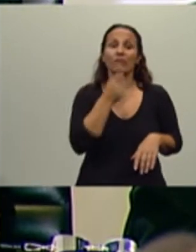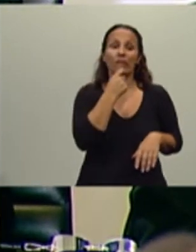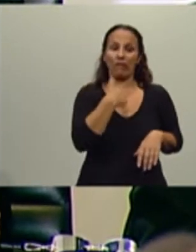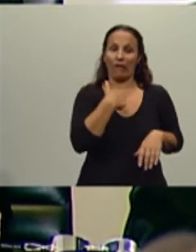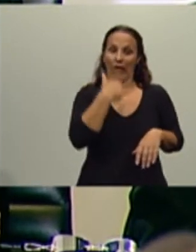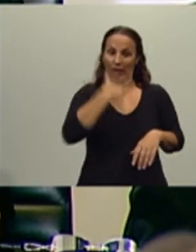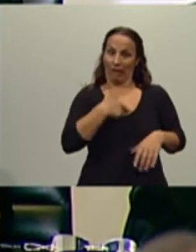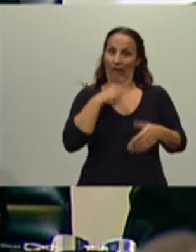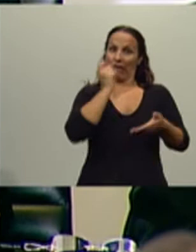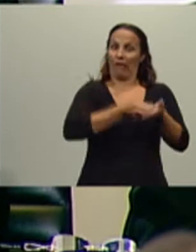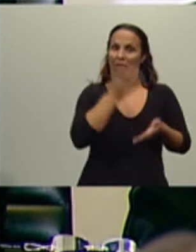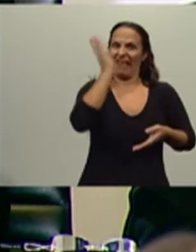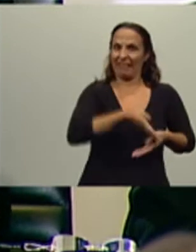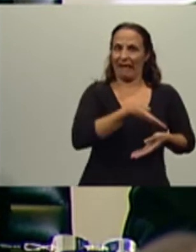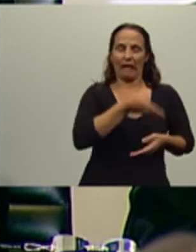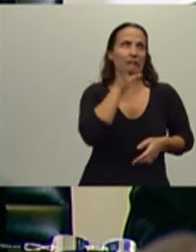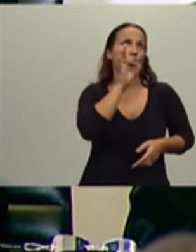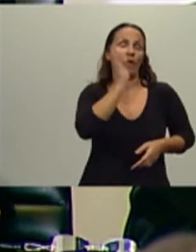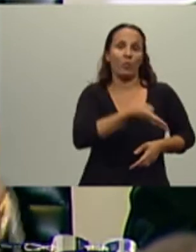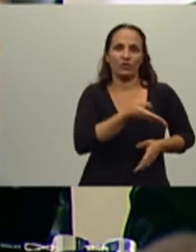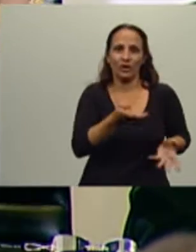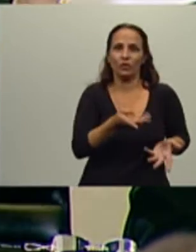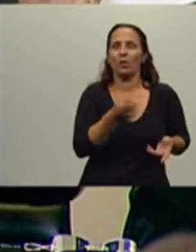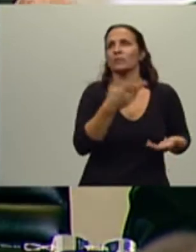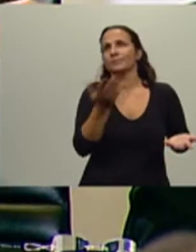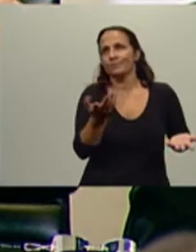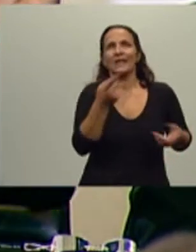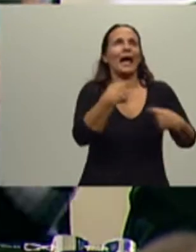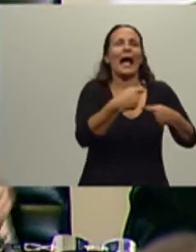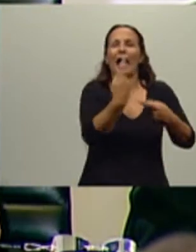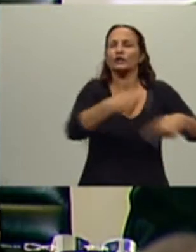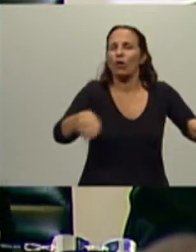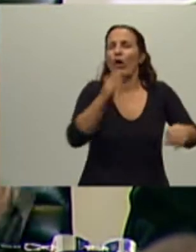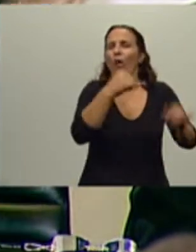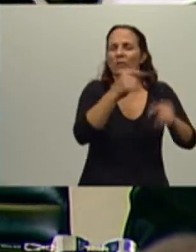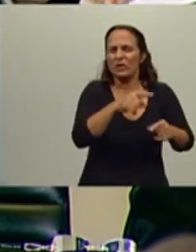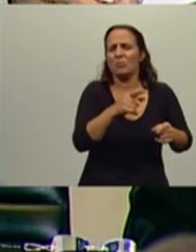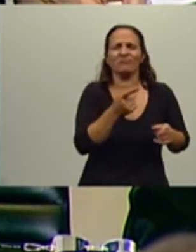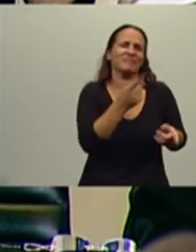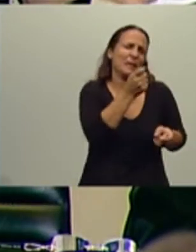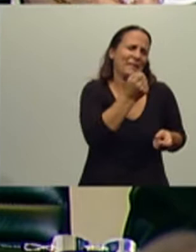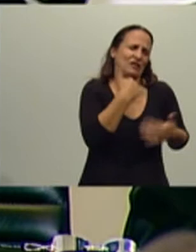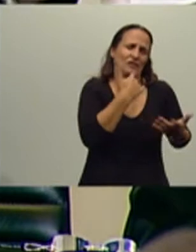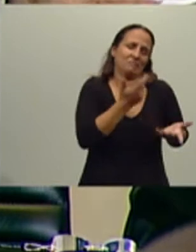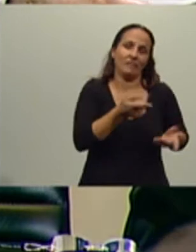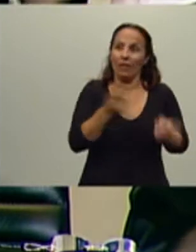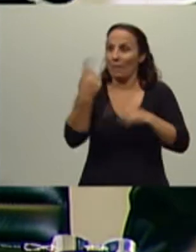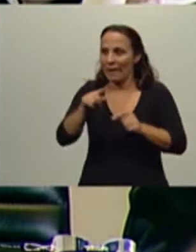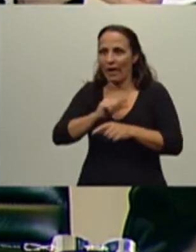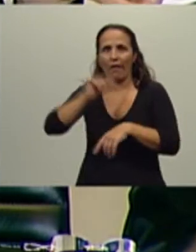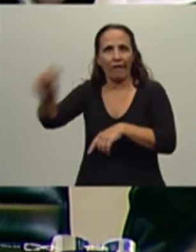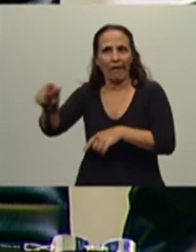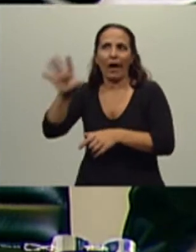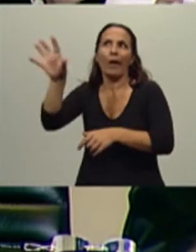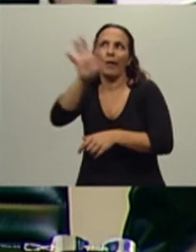cobren una tasa del 50% y gastos de comisión, y esto ni se nota, pero en un crédito que den a Urtubey,